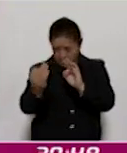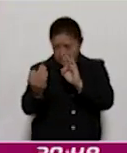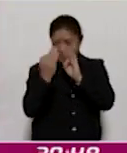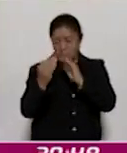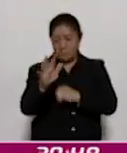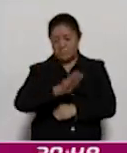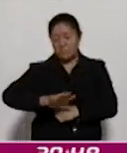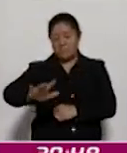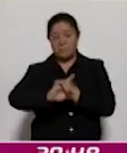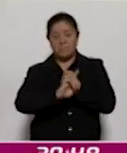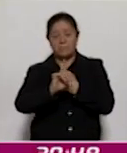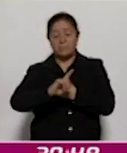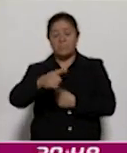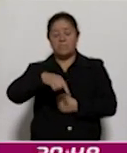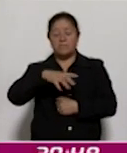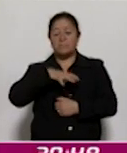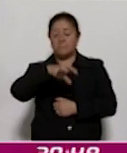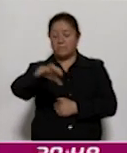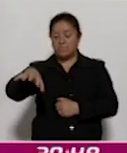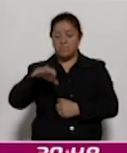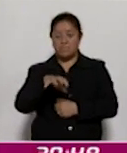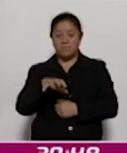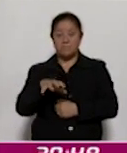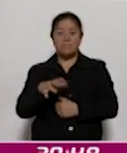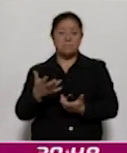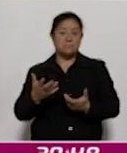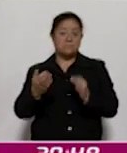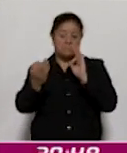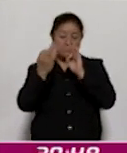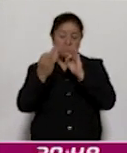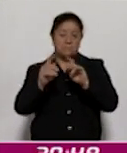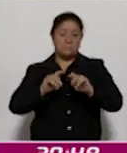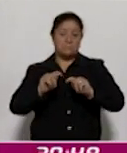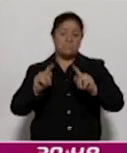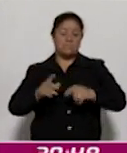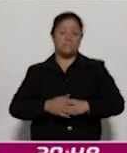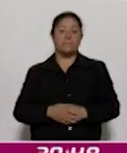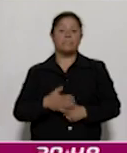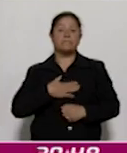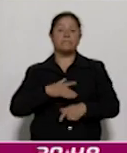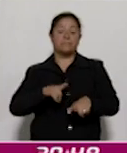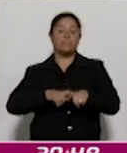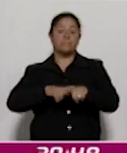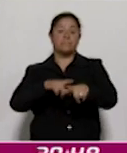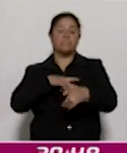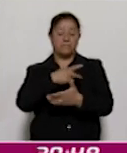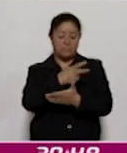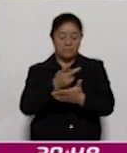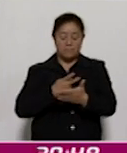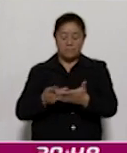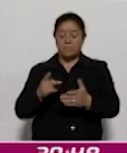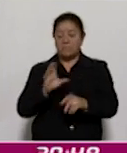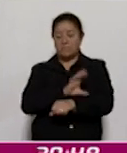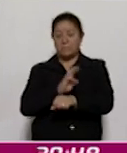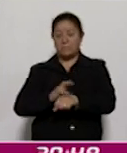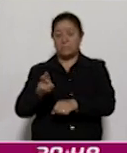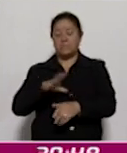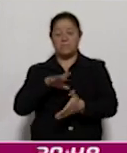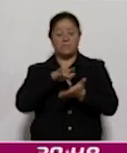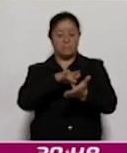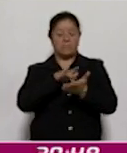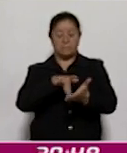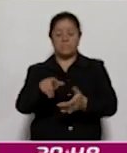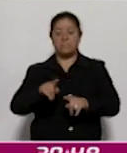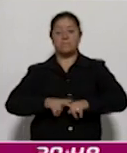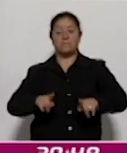zona metropolitana. Estamos llevando a cabo en la Coordinación General de Planeación e Inversión con el apoyo de